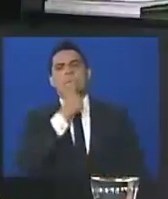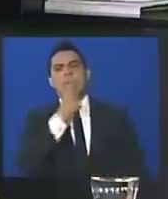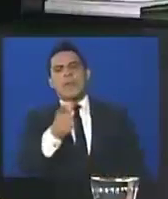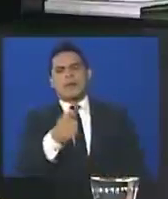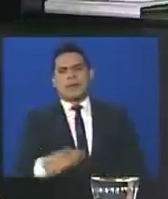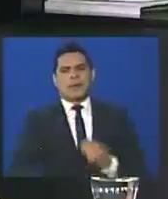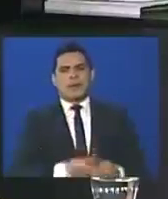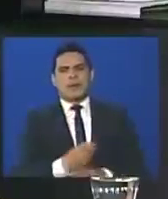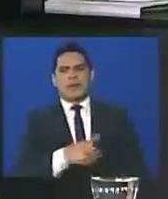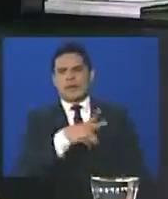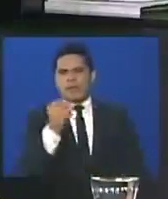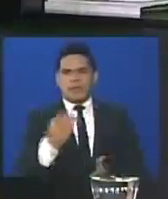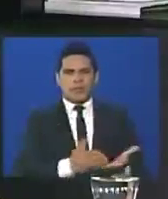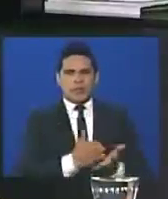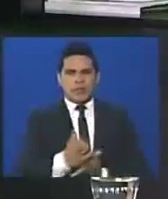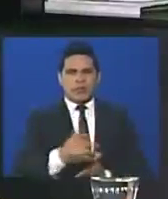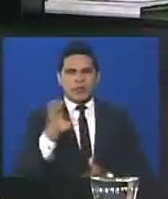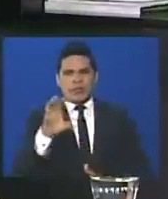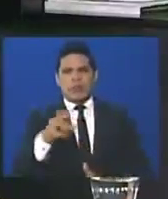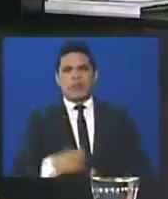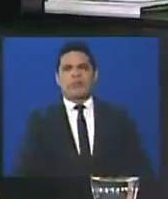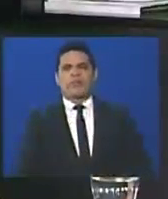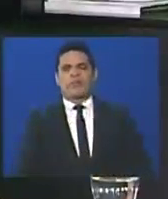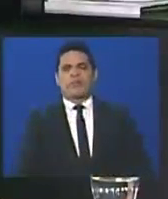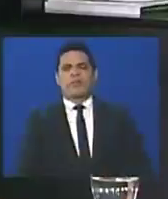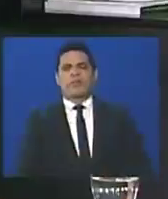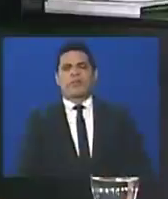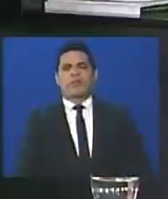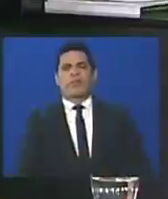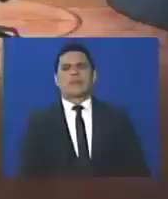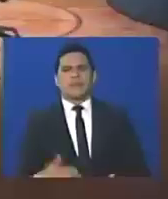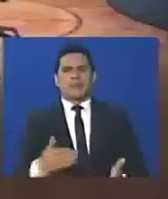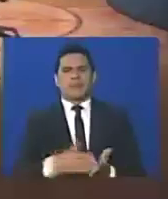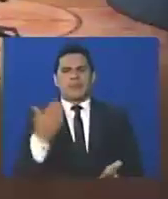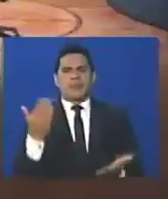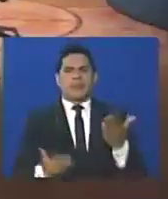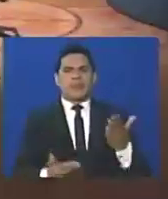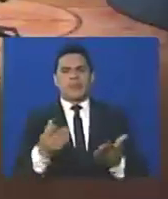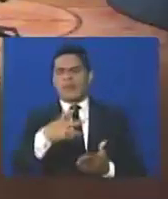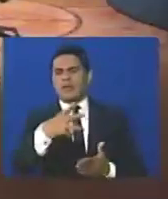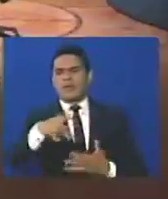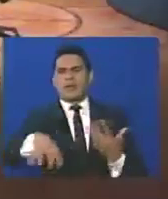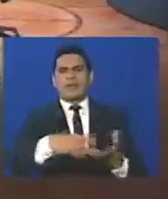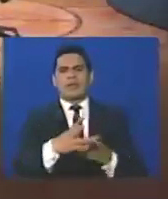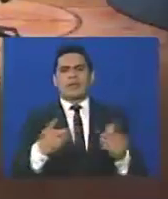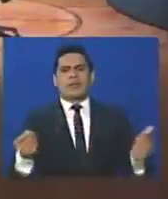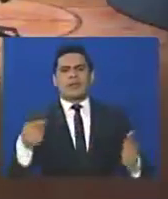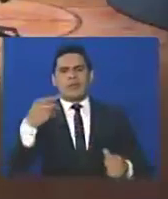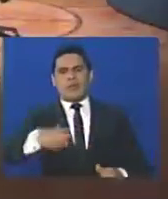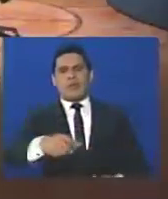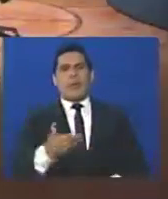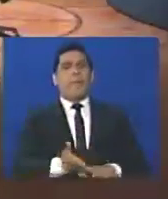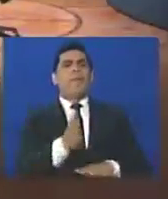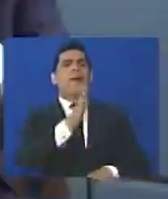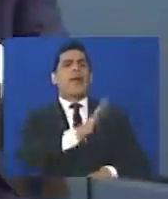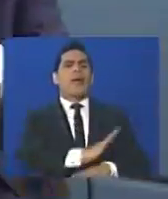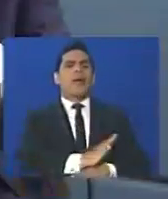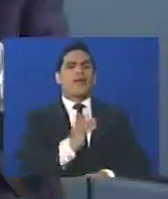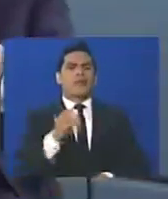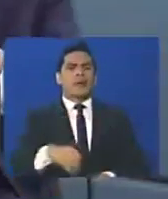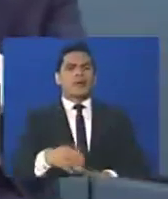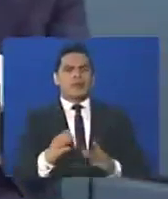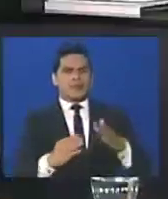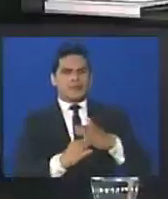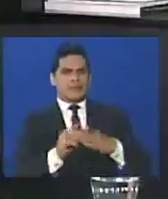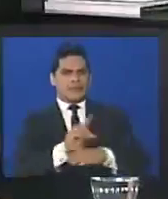hecho, así no se conduce un país, por eso está contrapeso, y así no se resuelve el problema, esto lo que hace es crear más conflicto,